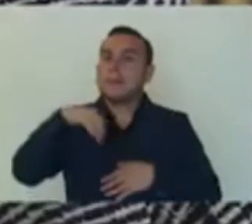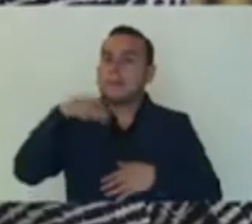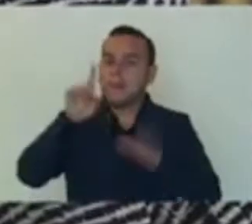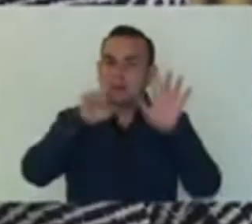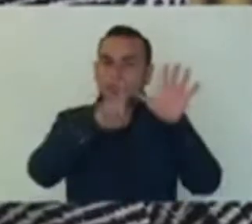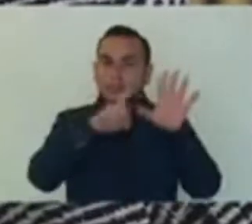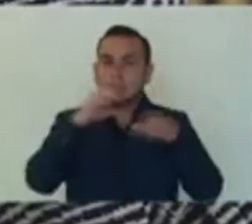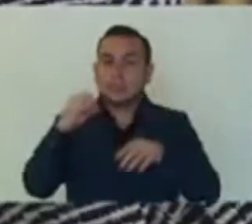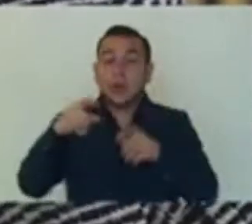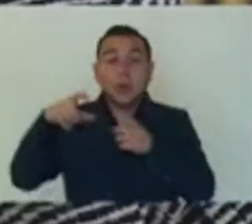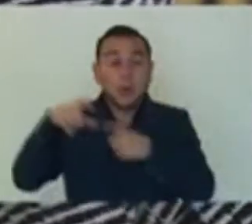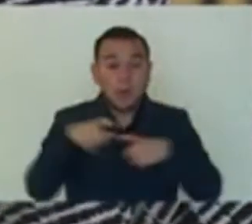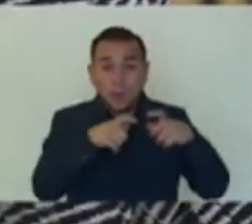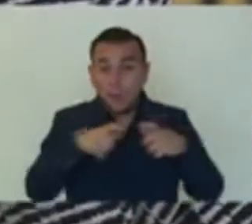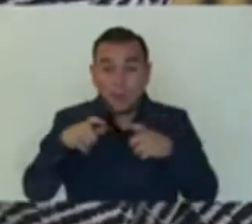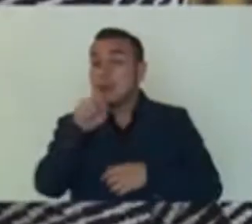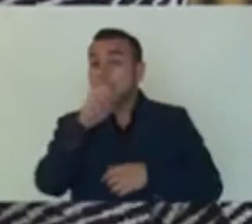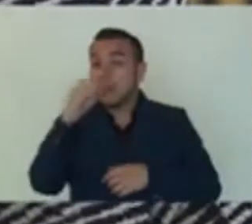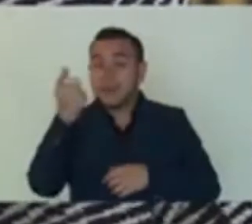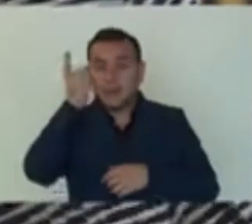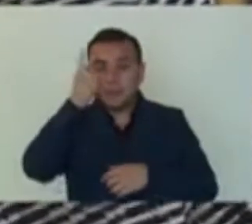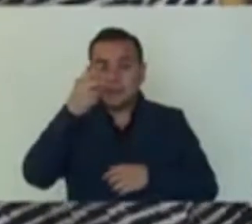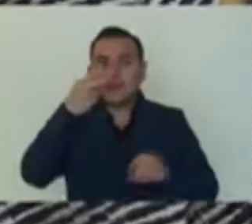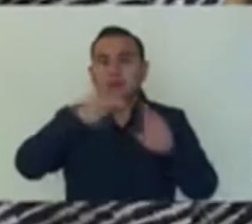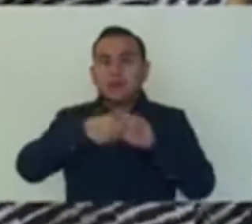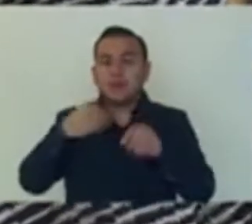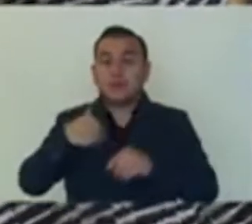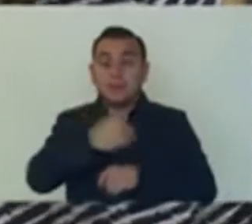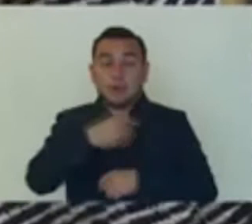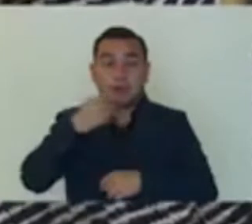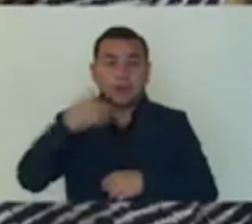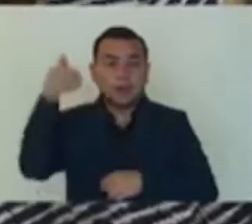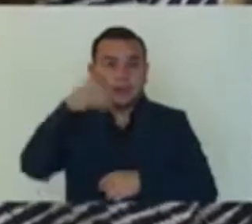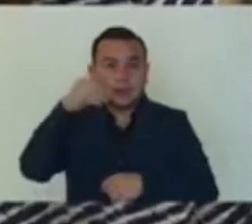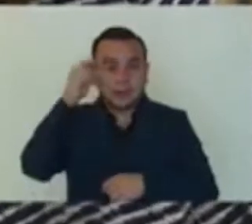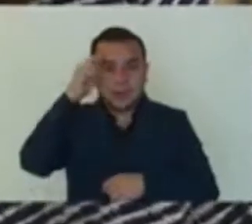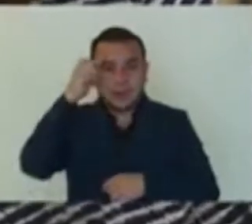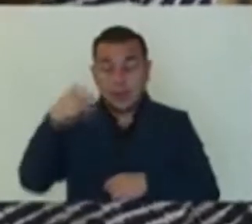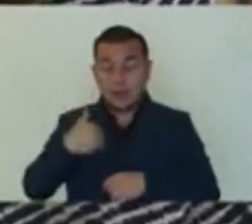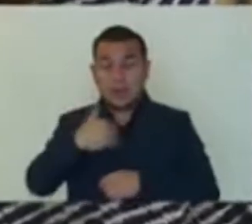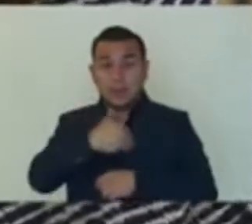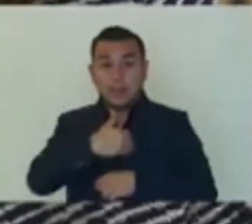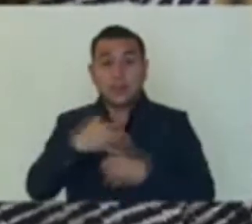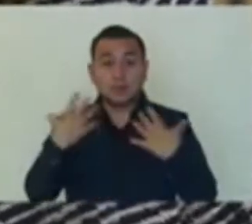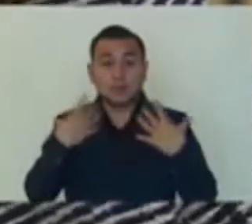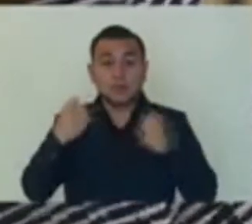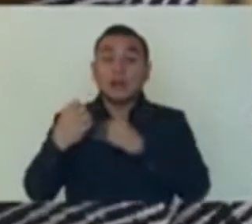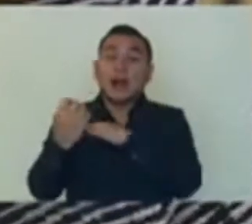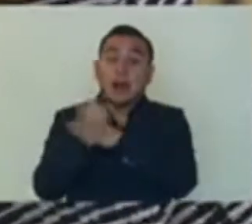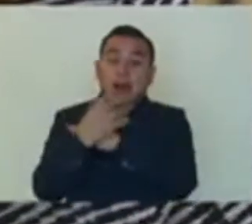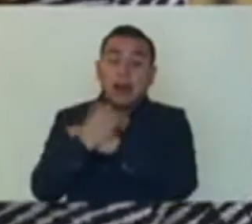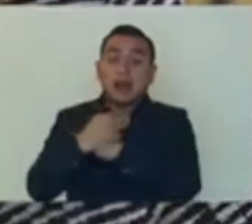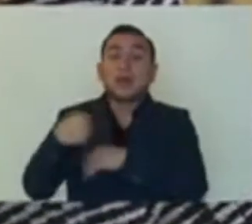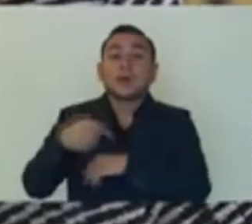de los 43.000 docentes que tenemos. Entonces es el ministro quien nos va a decir en qué momento, cómo